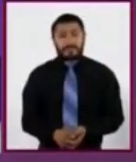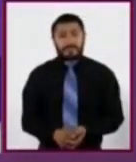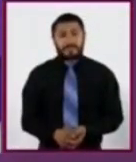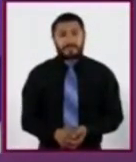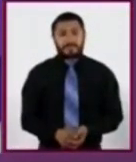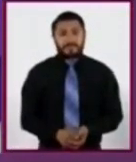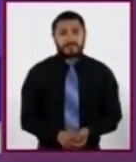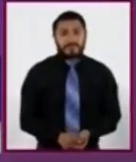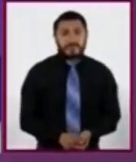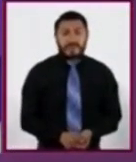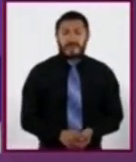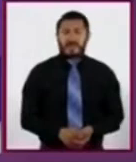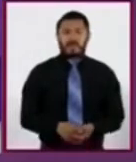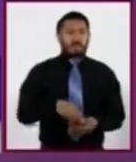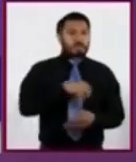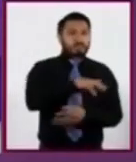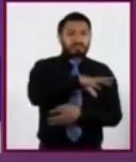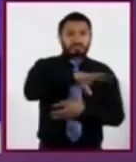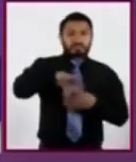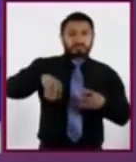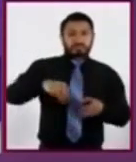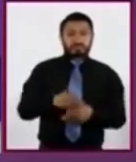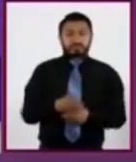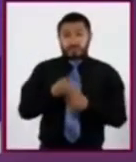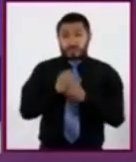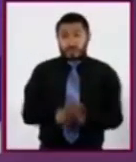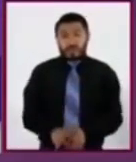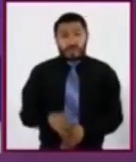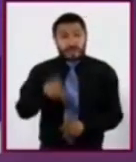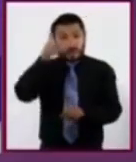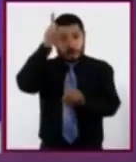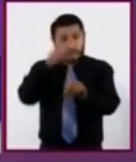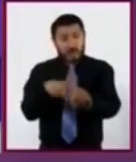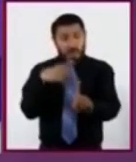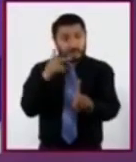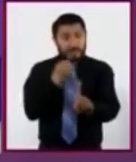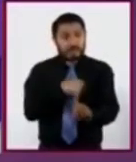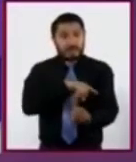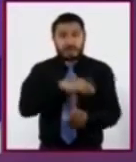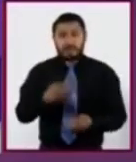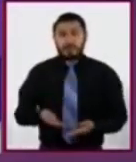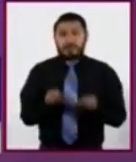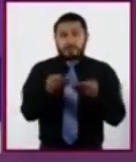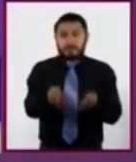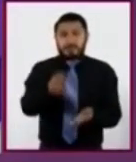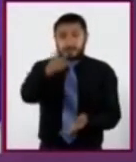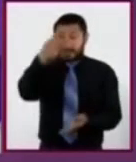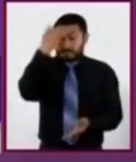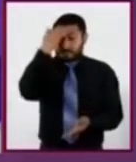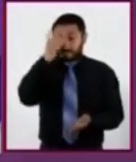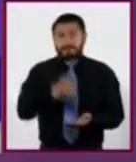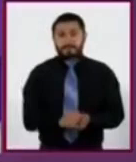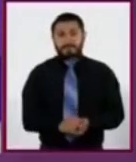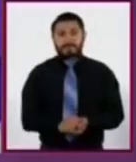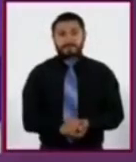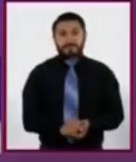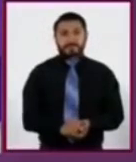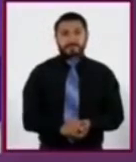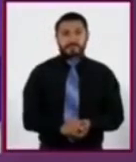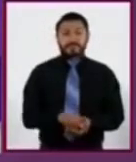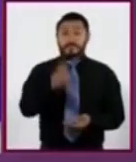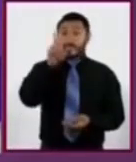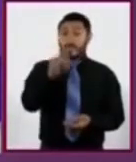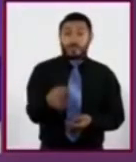toda la información sobre su estado de salud. A no someterse a tratamientos